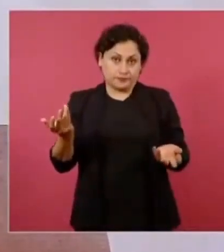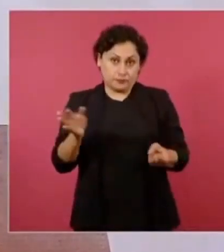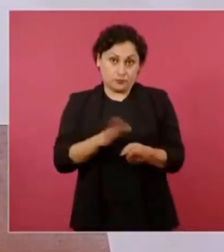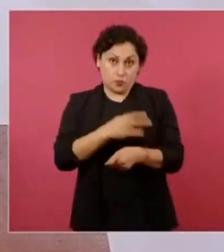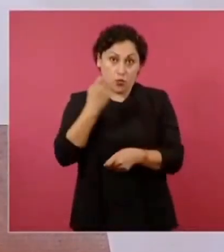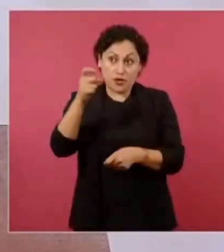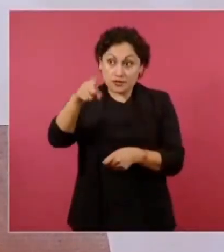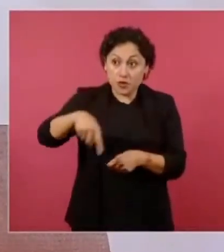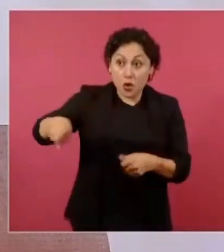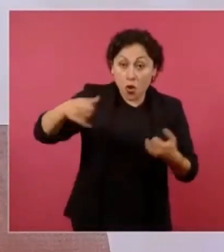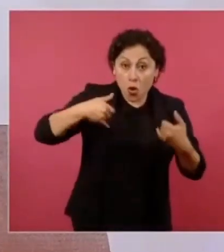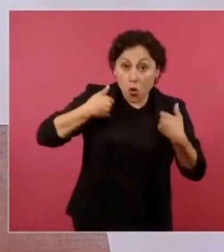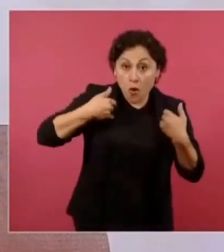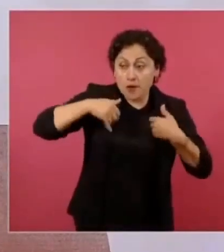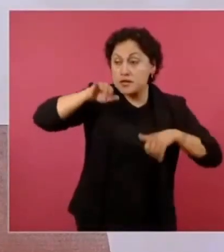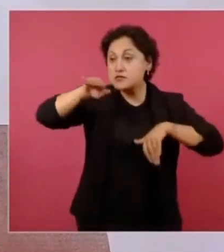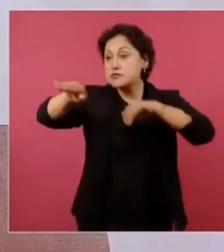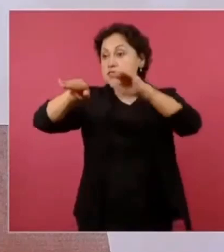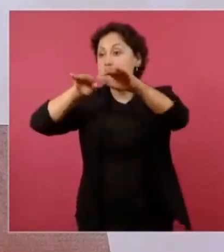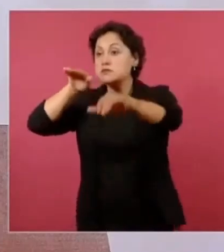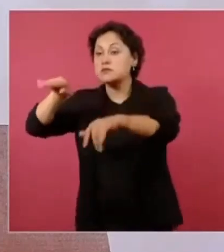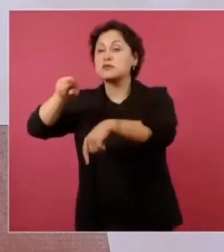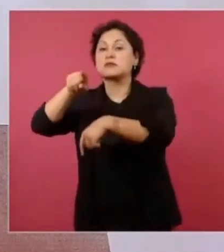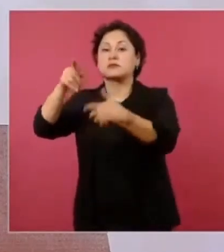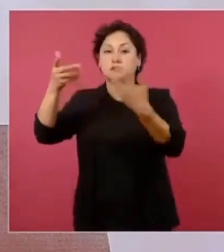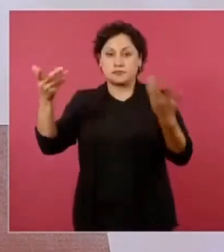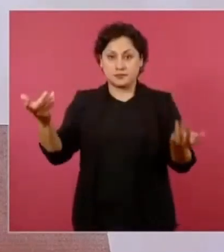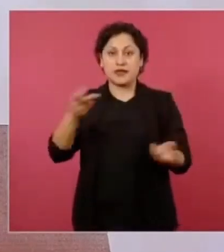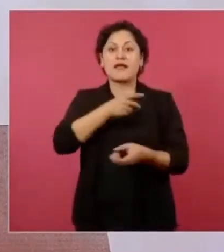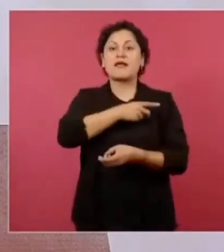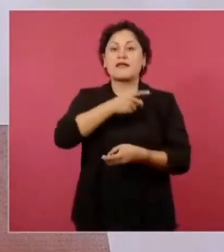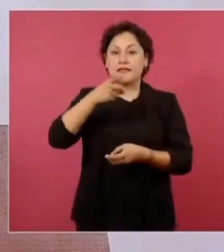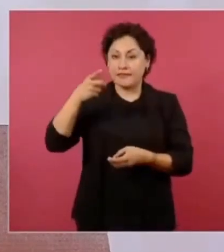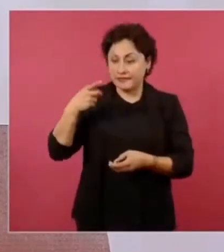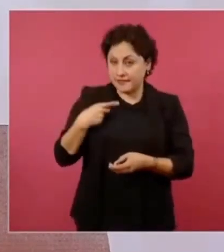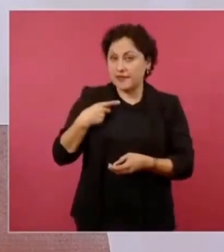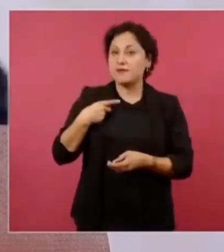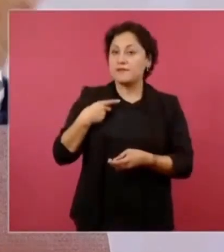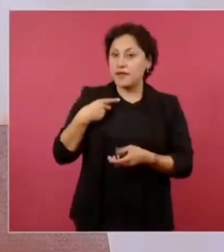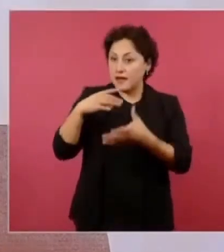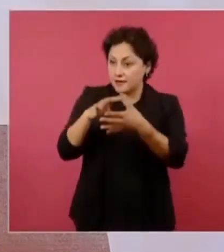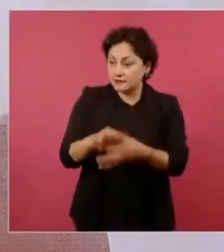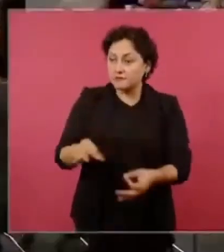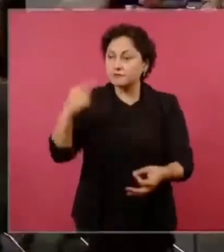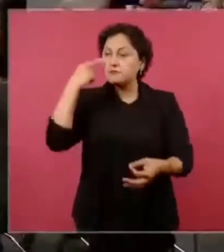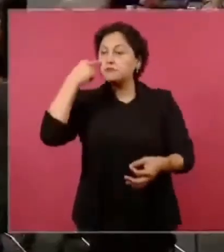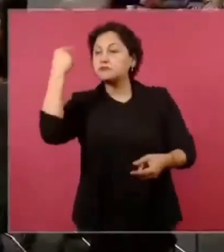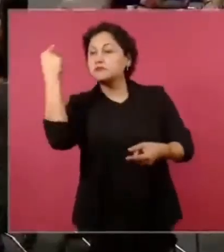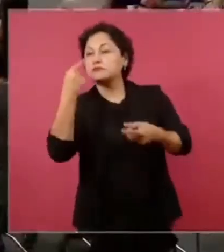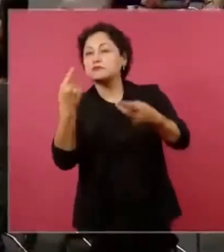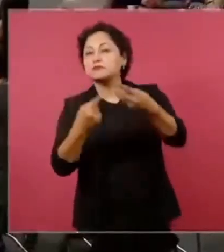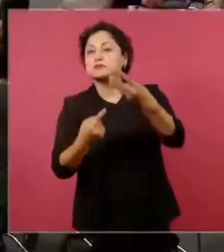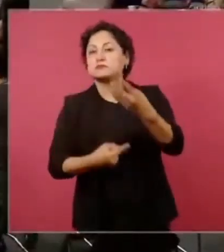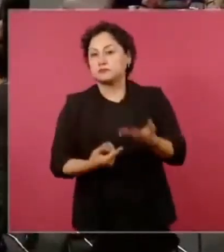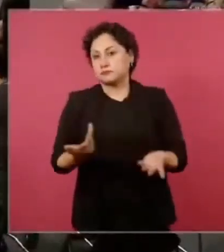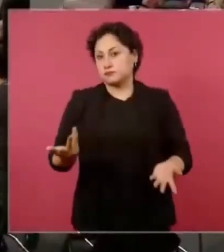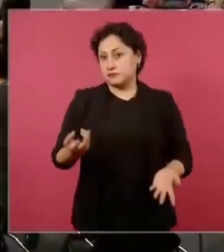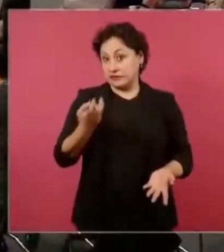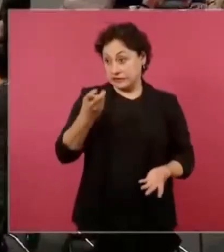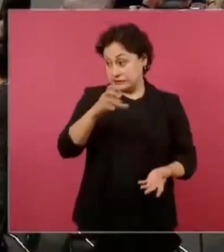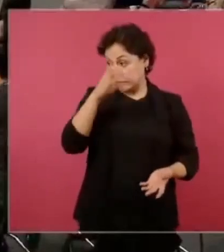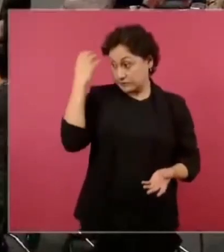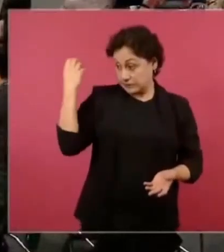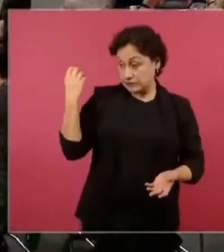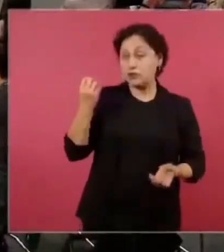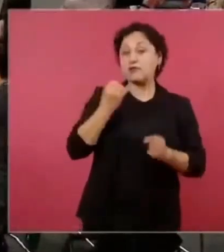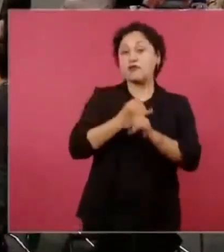informando, porque esto algunos lo sabían, sobre todo la gente mayor,